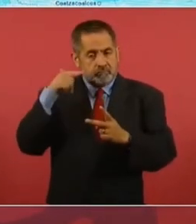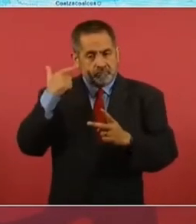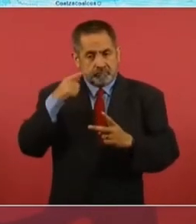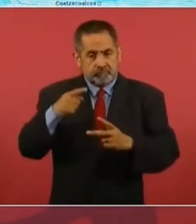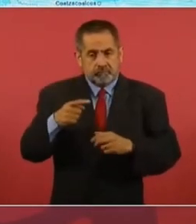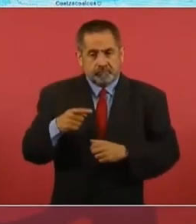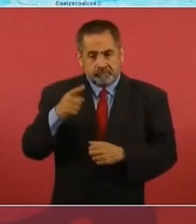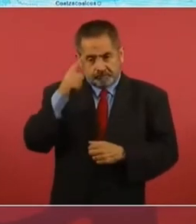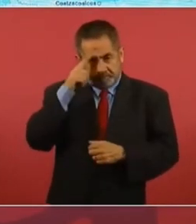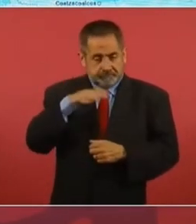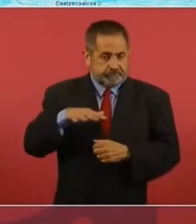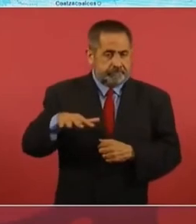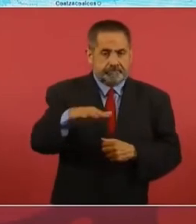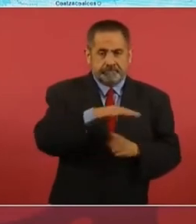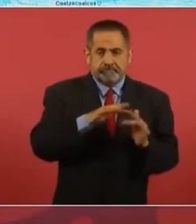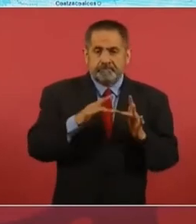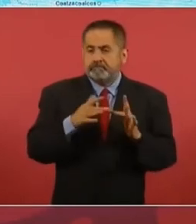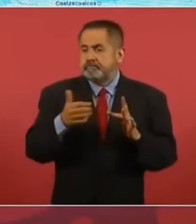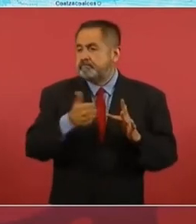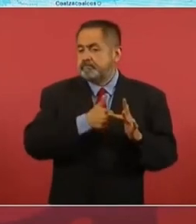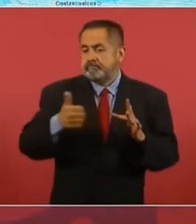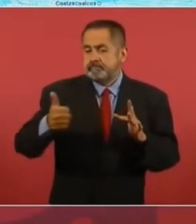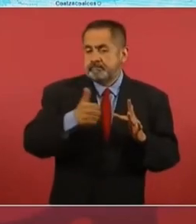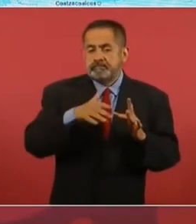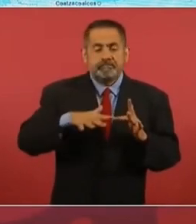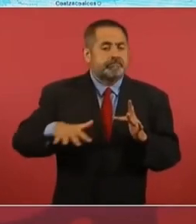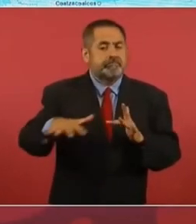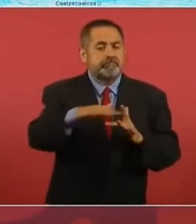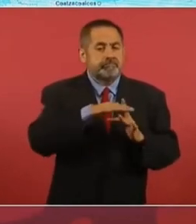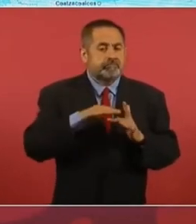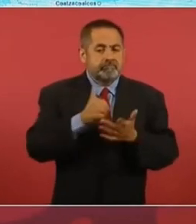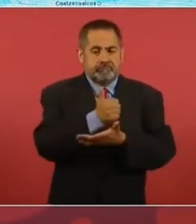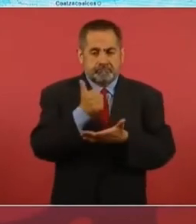la comunicación de la zona conurbana.